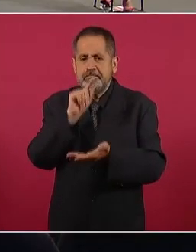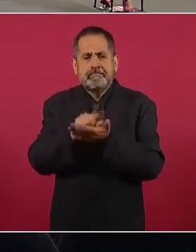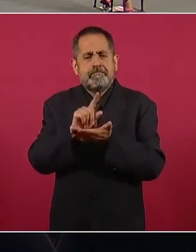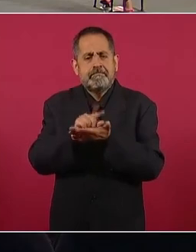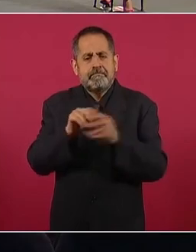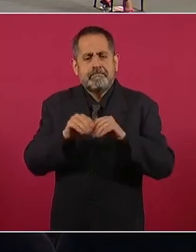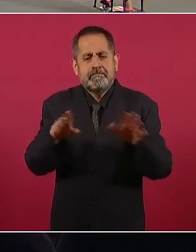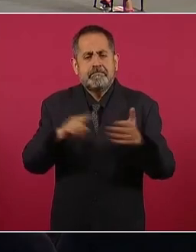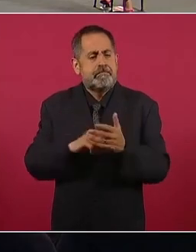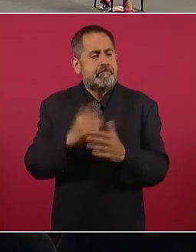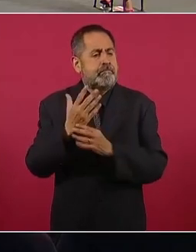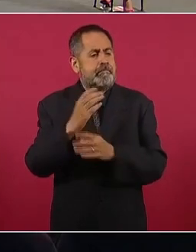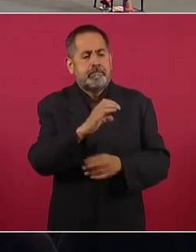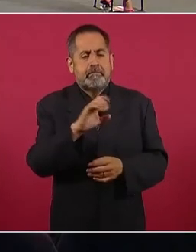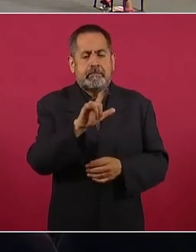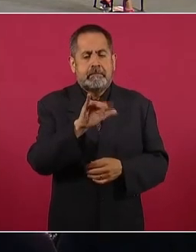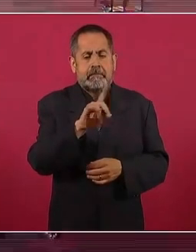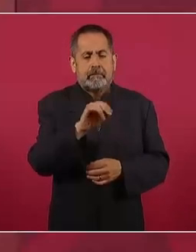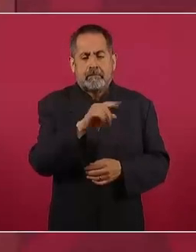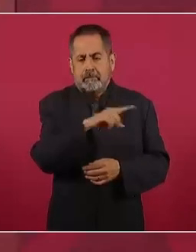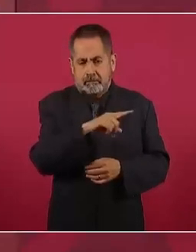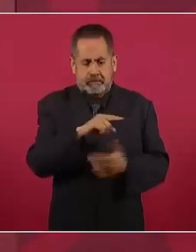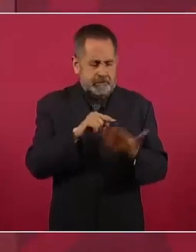Claudio X. González,